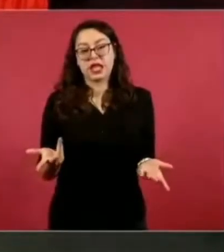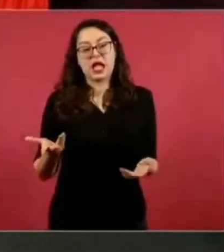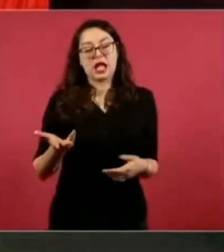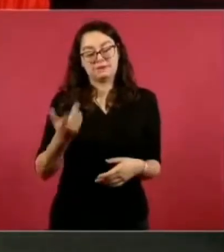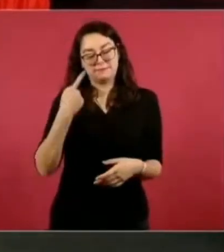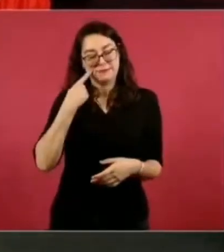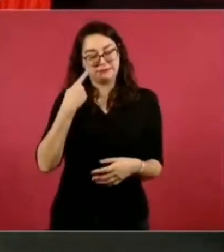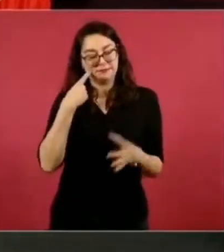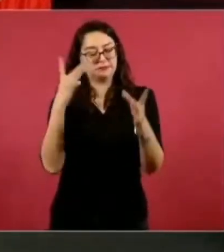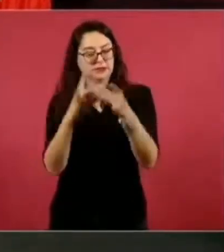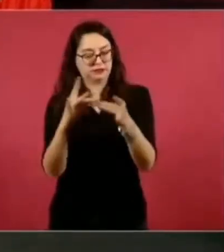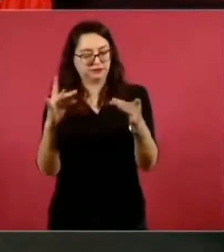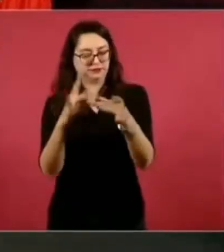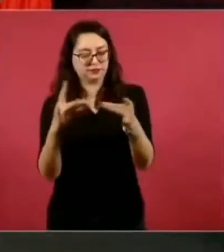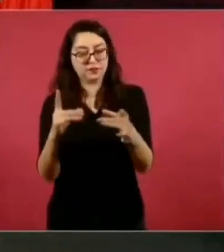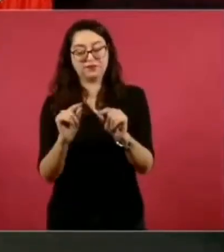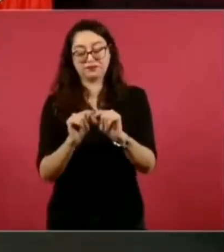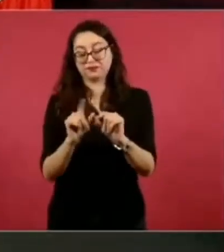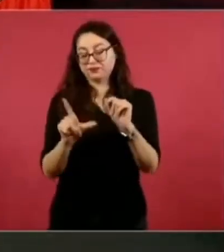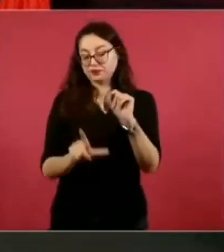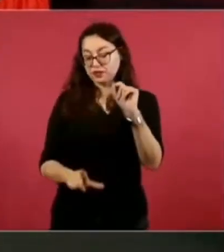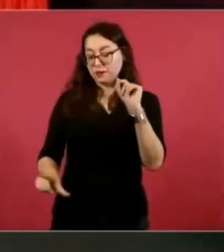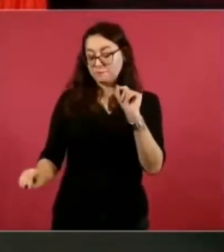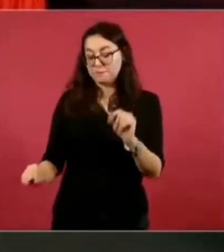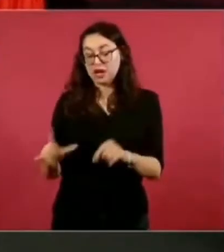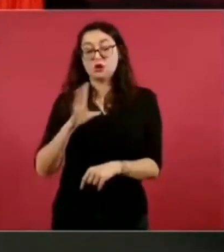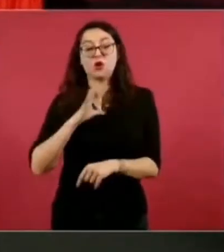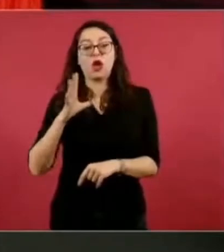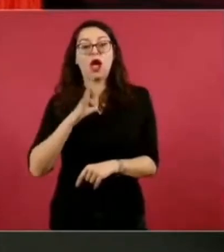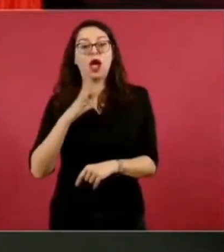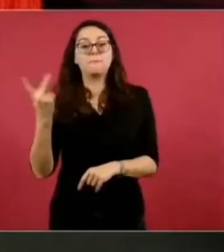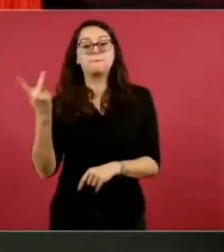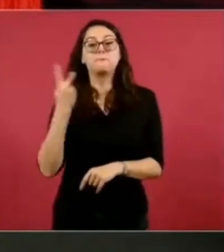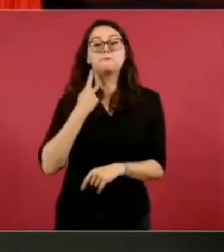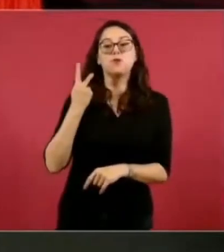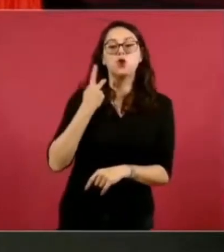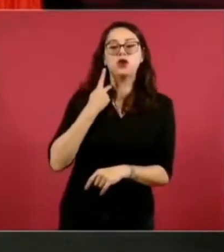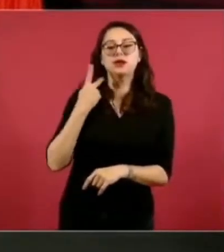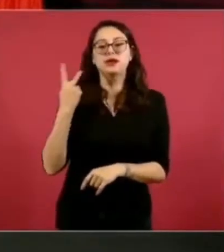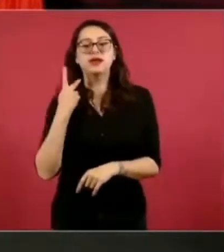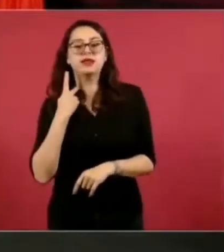distintos y contrapuestos de nación.